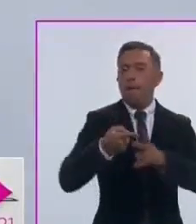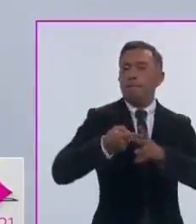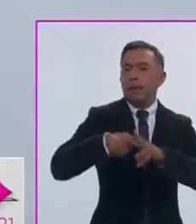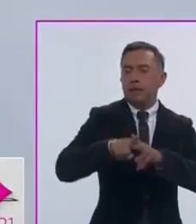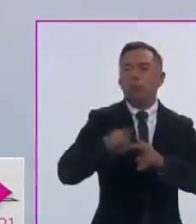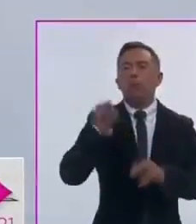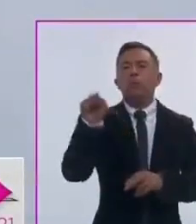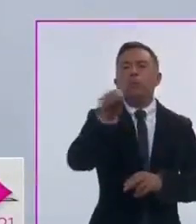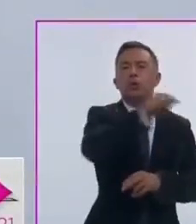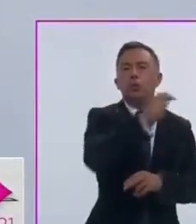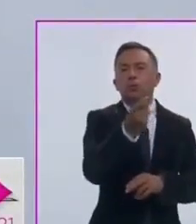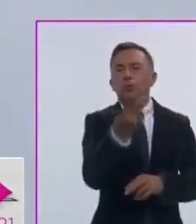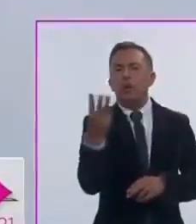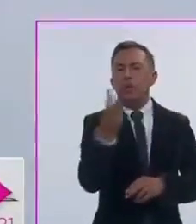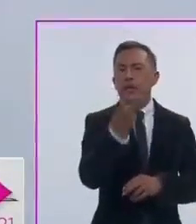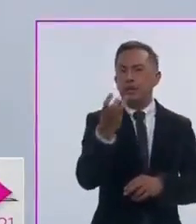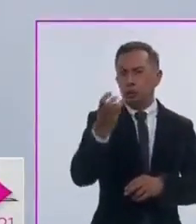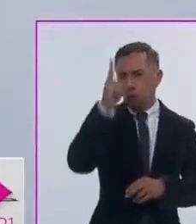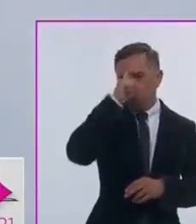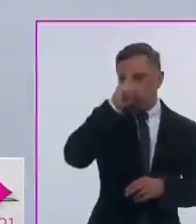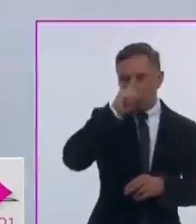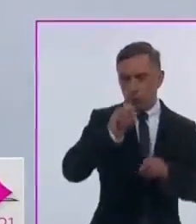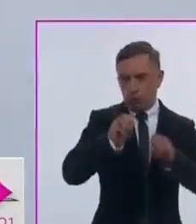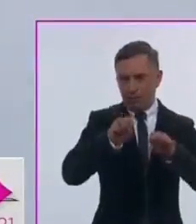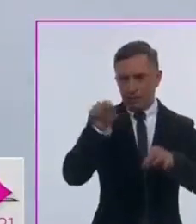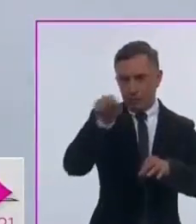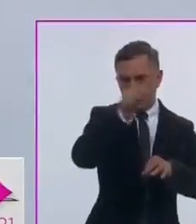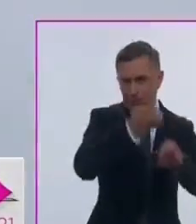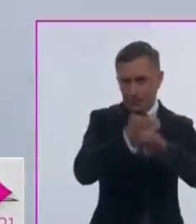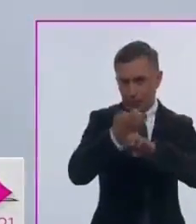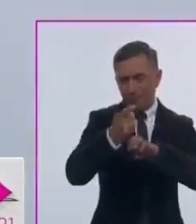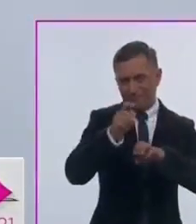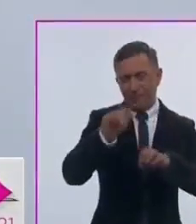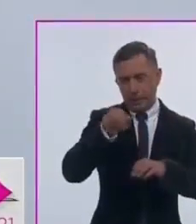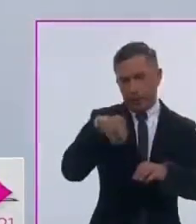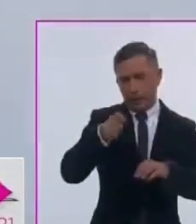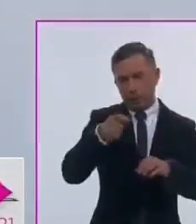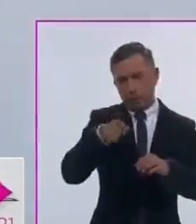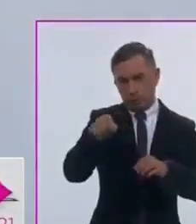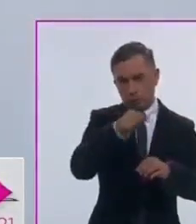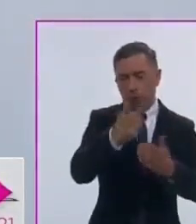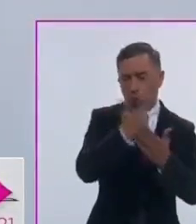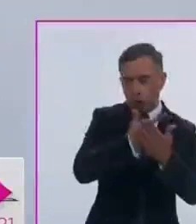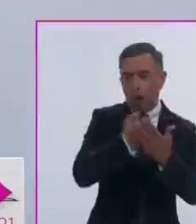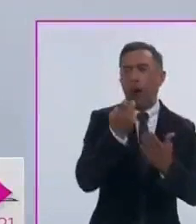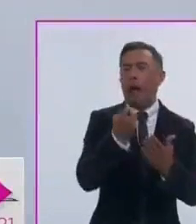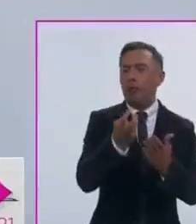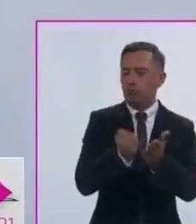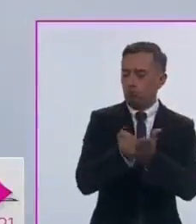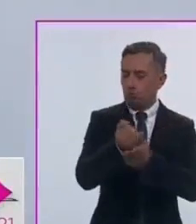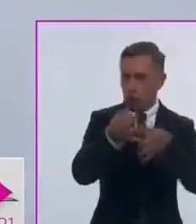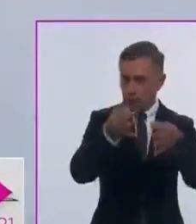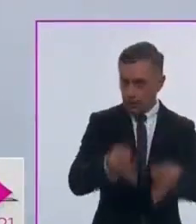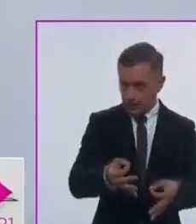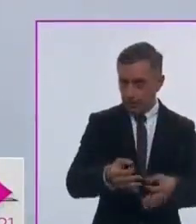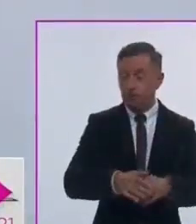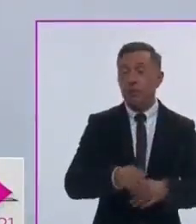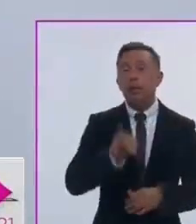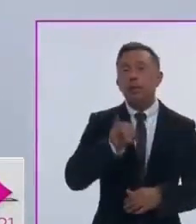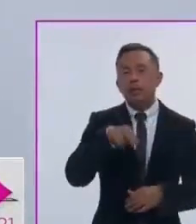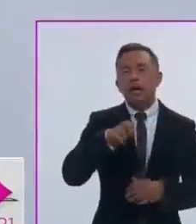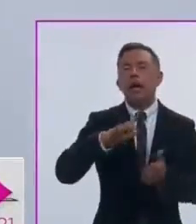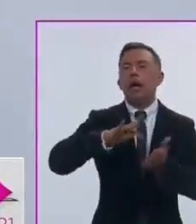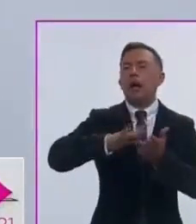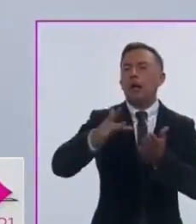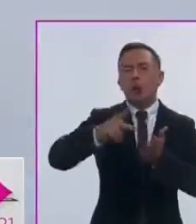los 300 consejos distritales del Instituto Nacional Electoral. El INE agradece y reconoce de nueva cuenta la